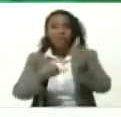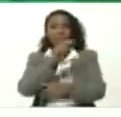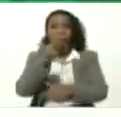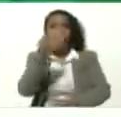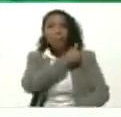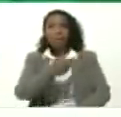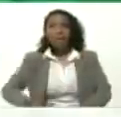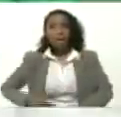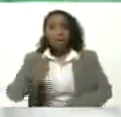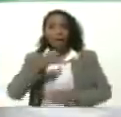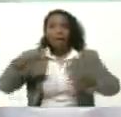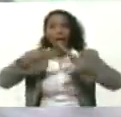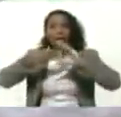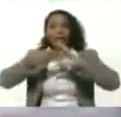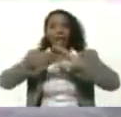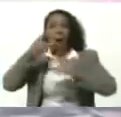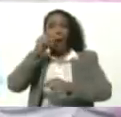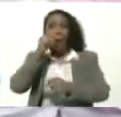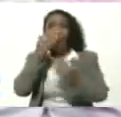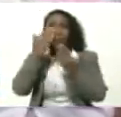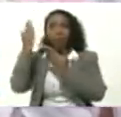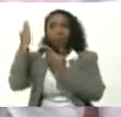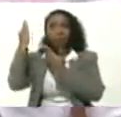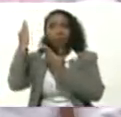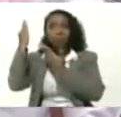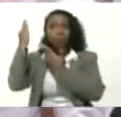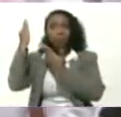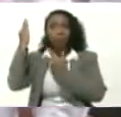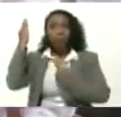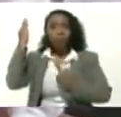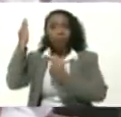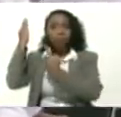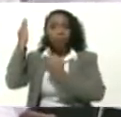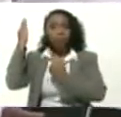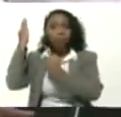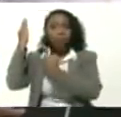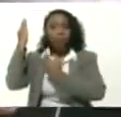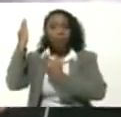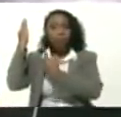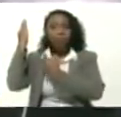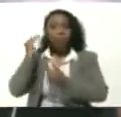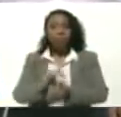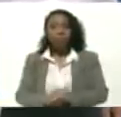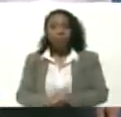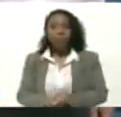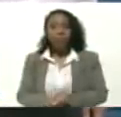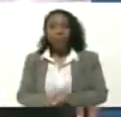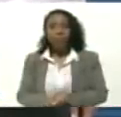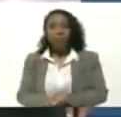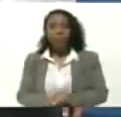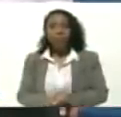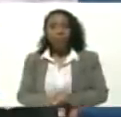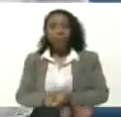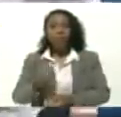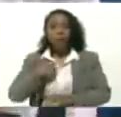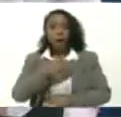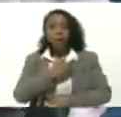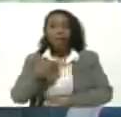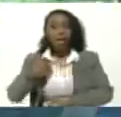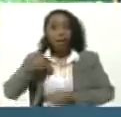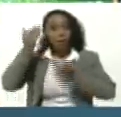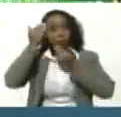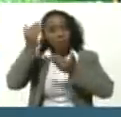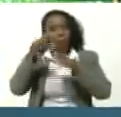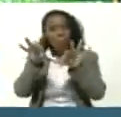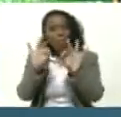presidente del INSE Wiken Mal Paredes Y quiero saludar de manera